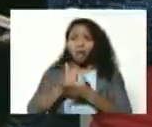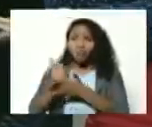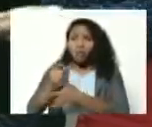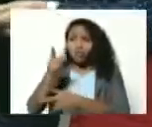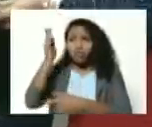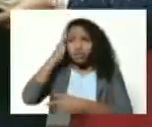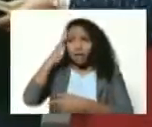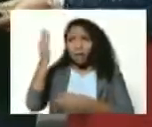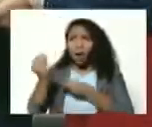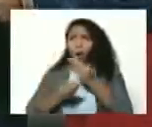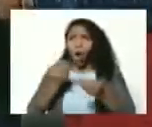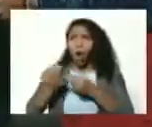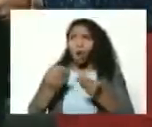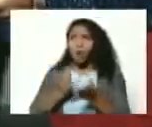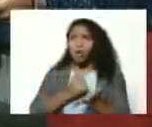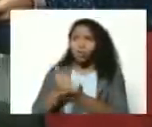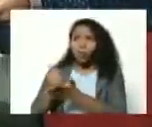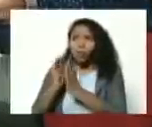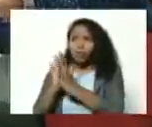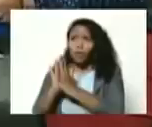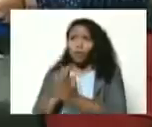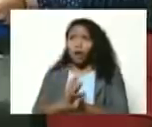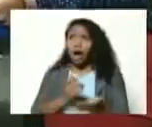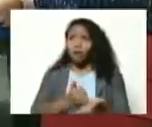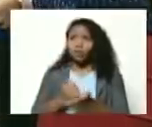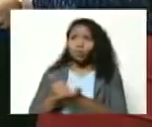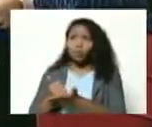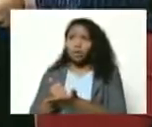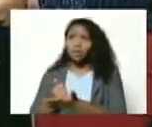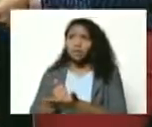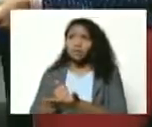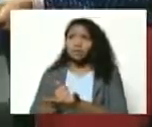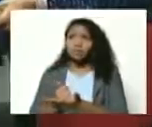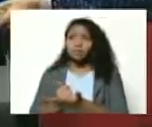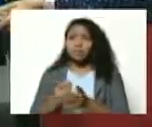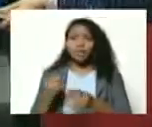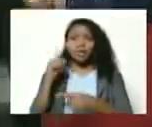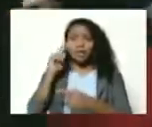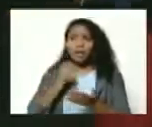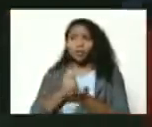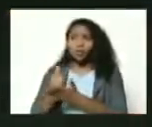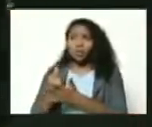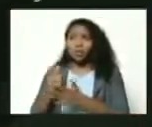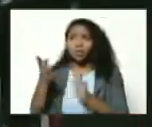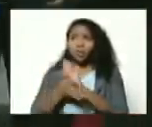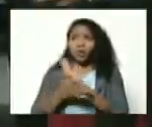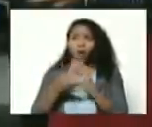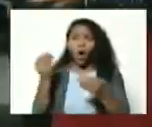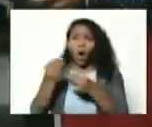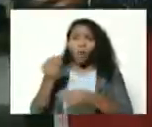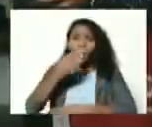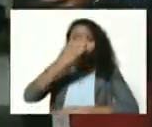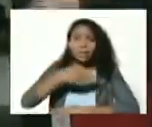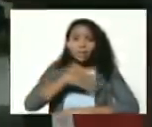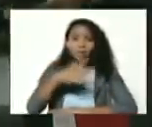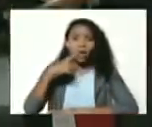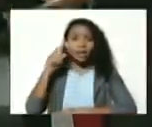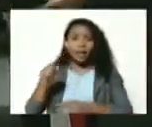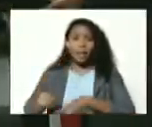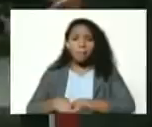tú sí sabes bastante Ernesto Ernesto tiene las medias grises